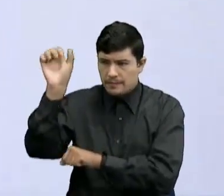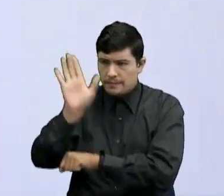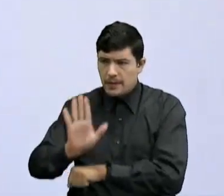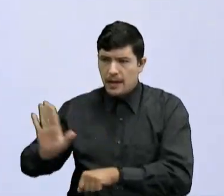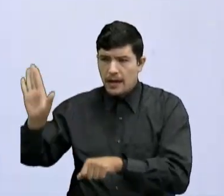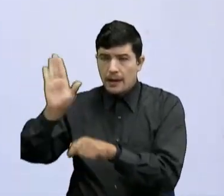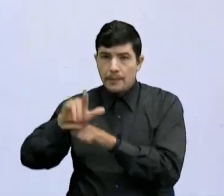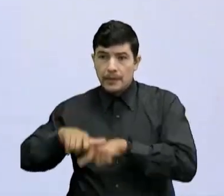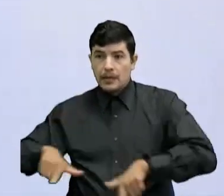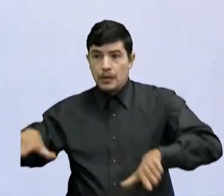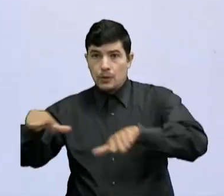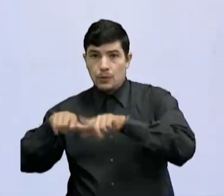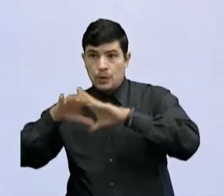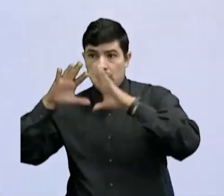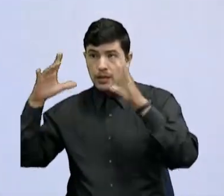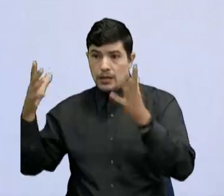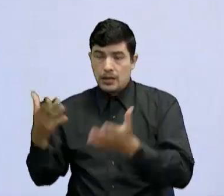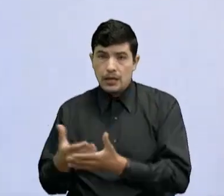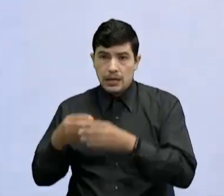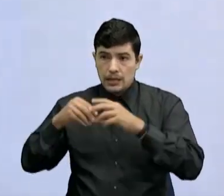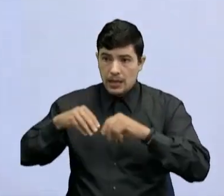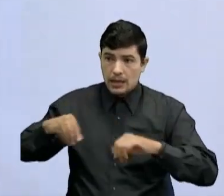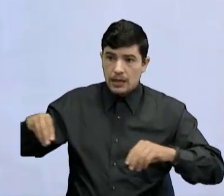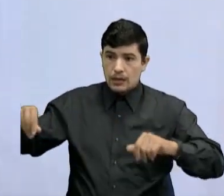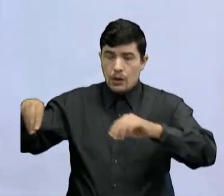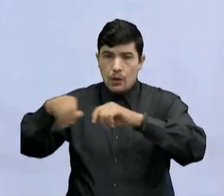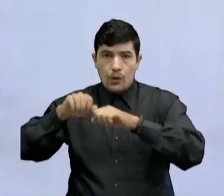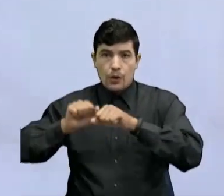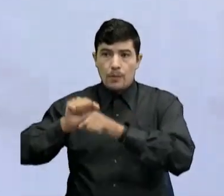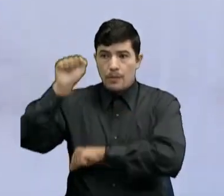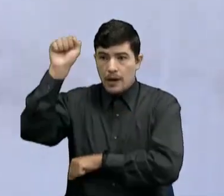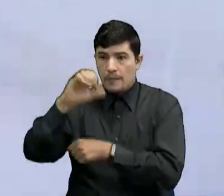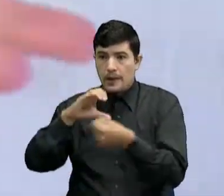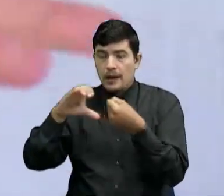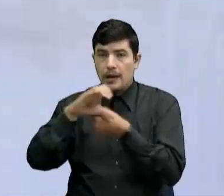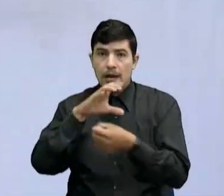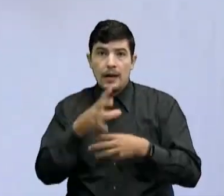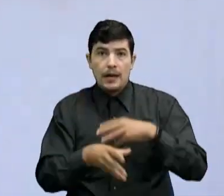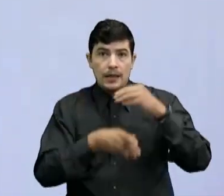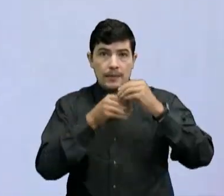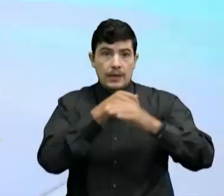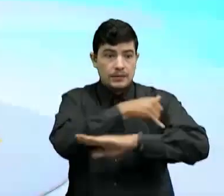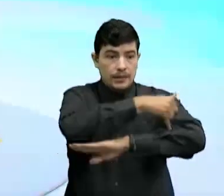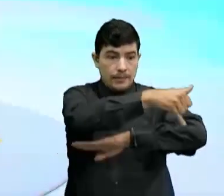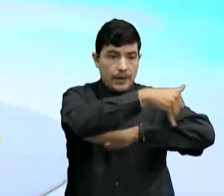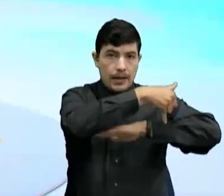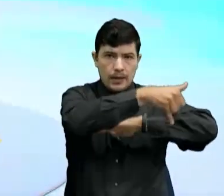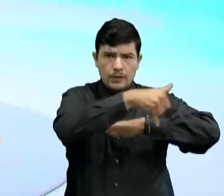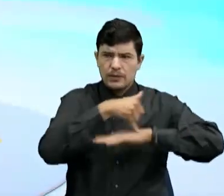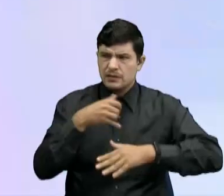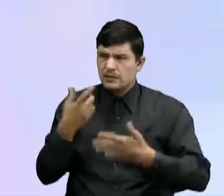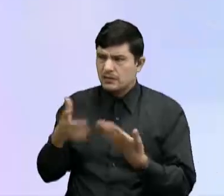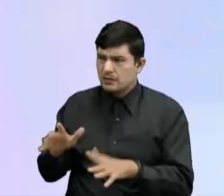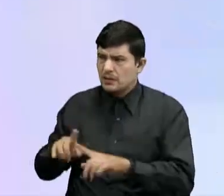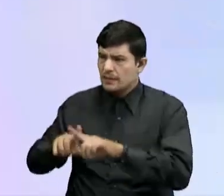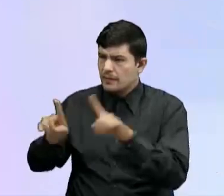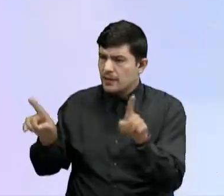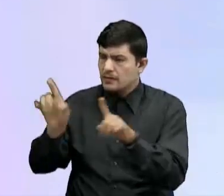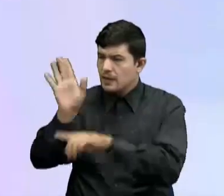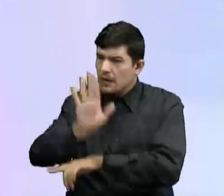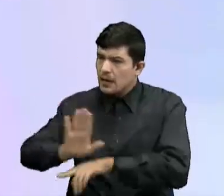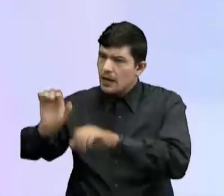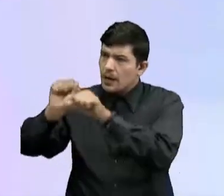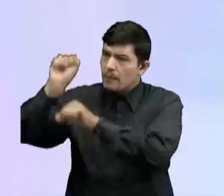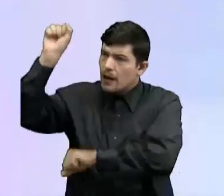lugares De la tierra Territorios Mapas de ciudades Pero también tenemos planos Planos Bueno, ¿y cuál es la diferencia Entonces